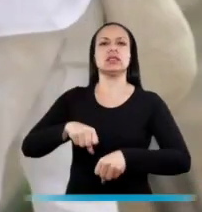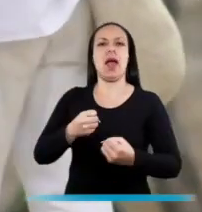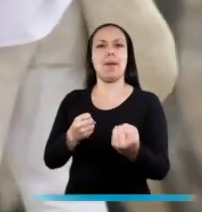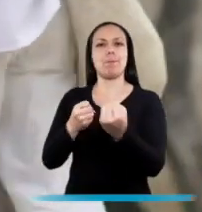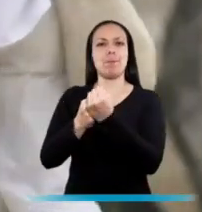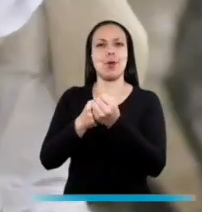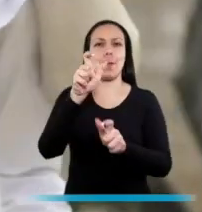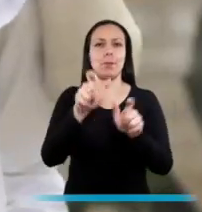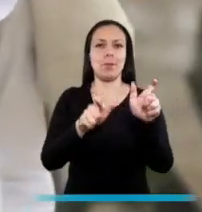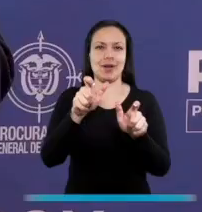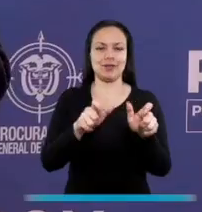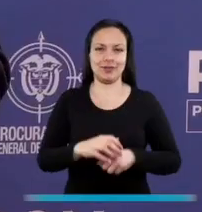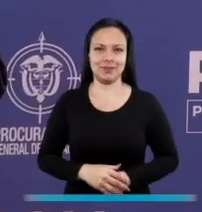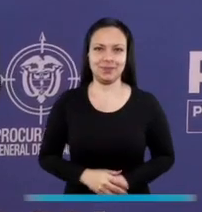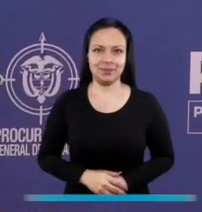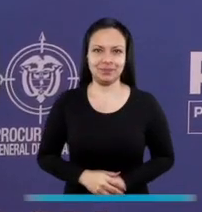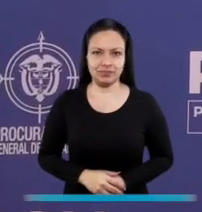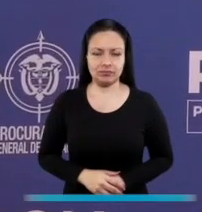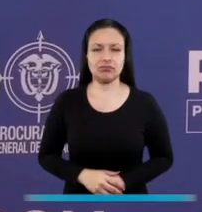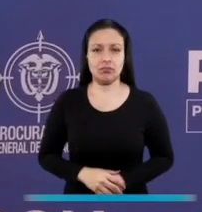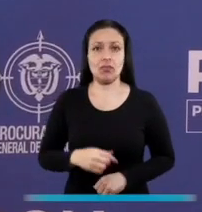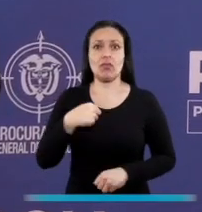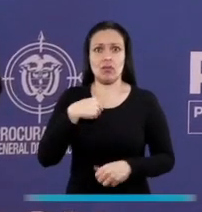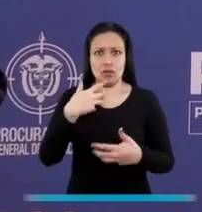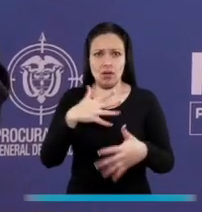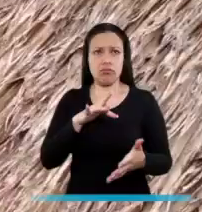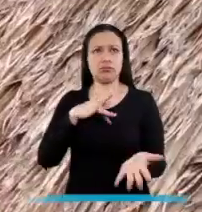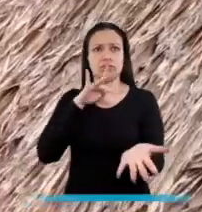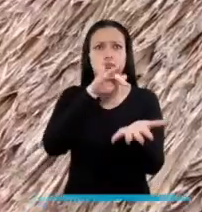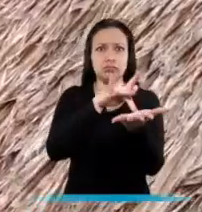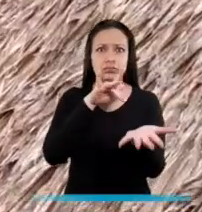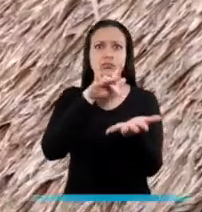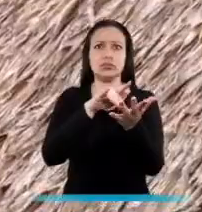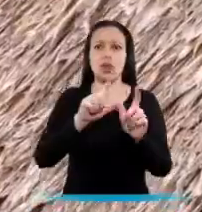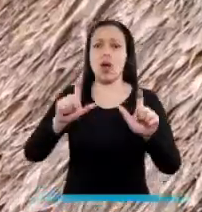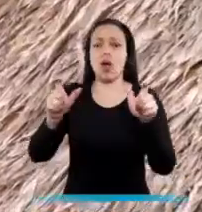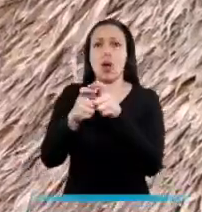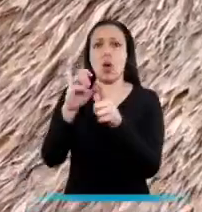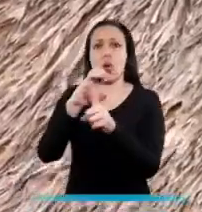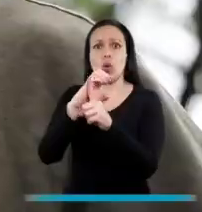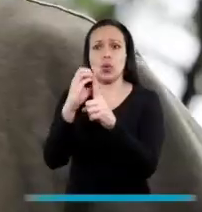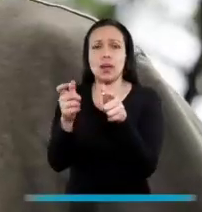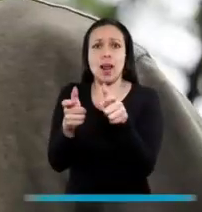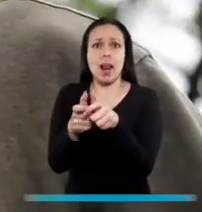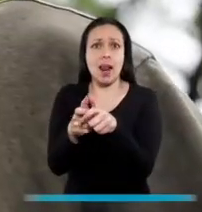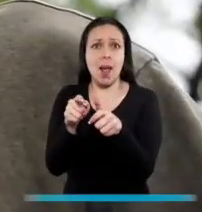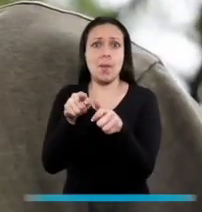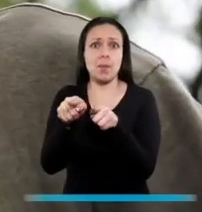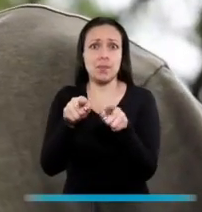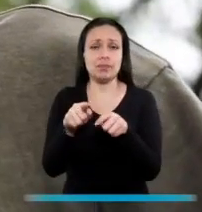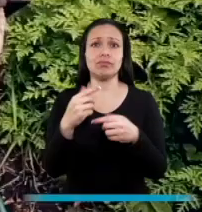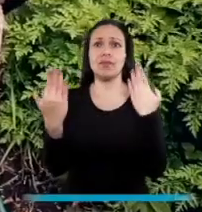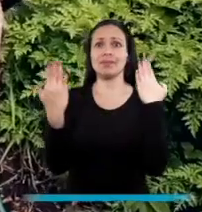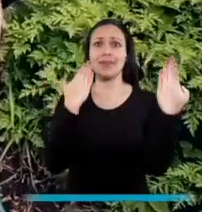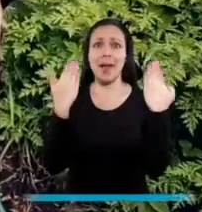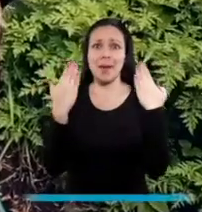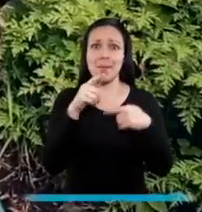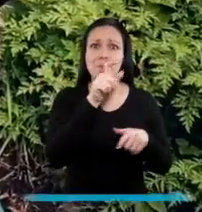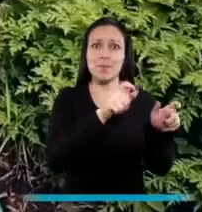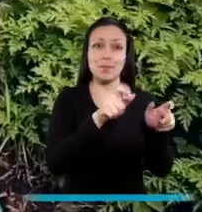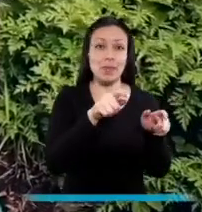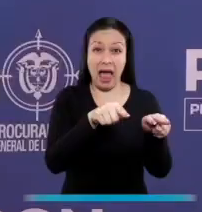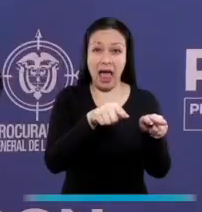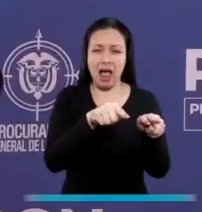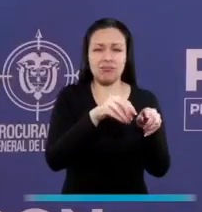Procuraduría a los territorios ha dado resultados. Hemos estado con las poblaciones étnicas, con las minorías, con los